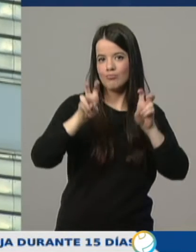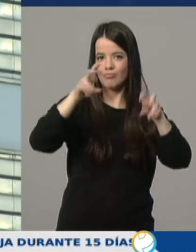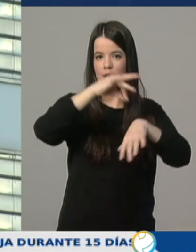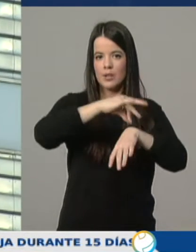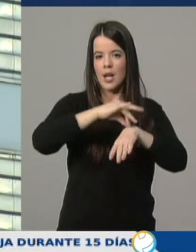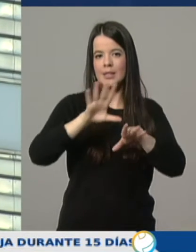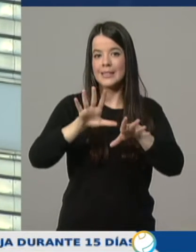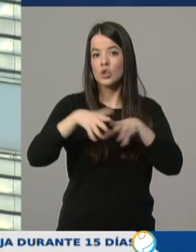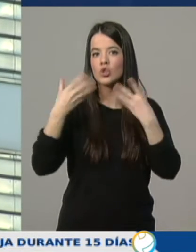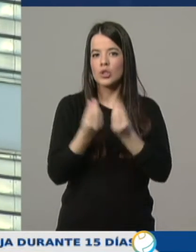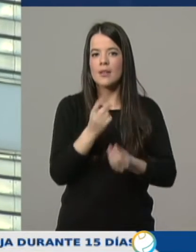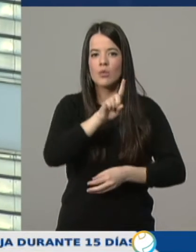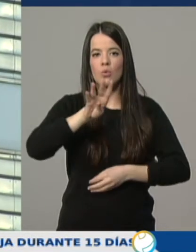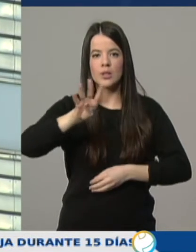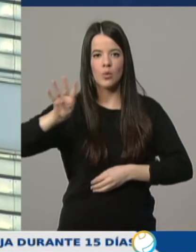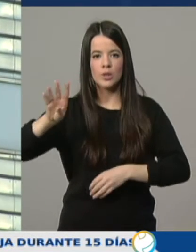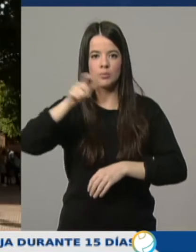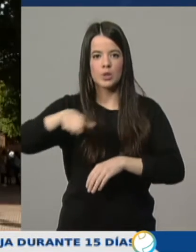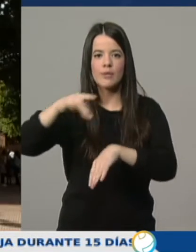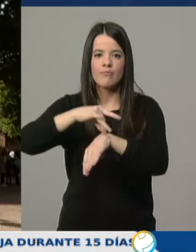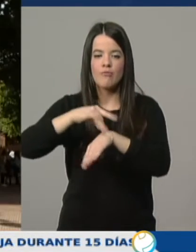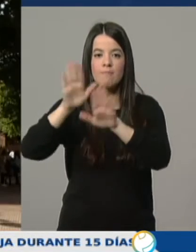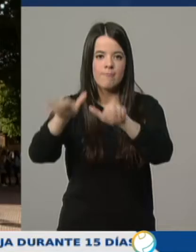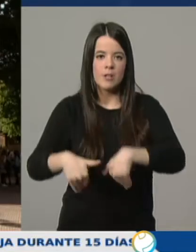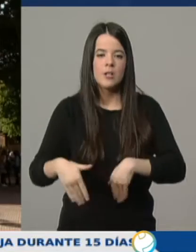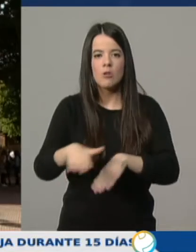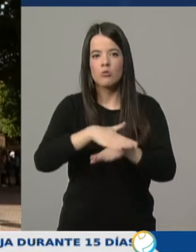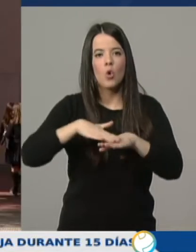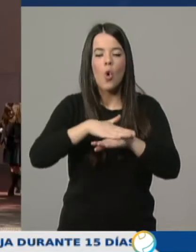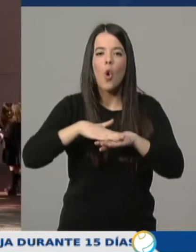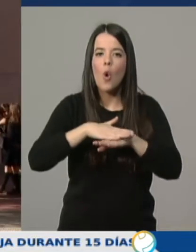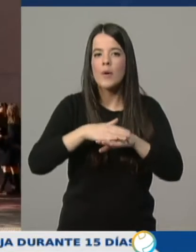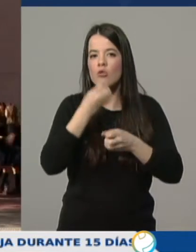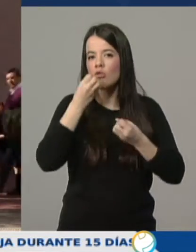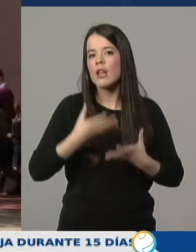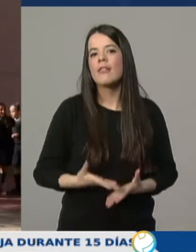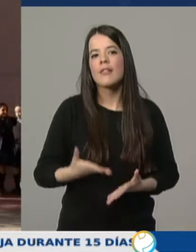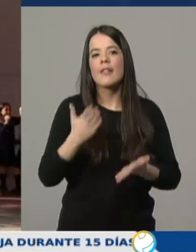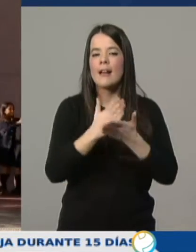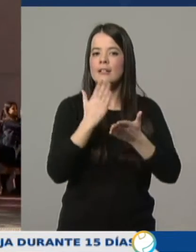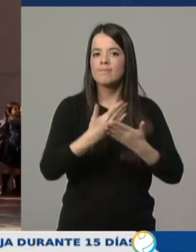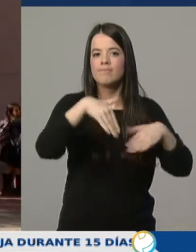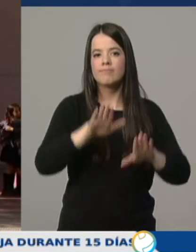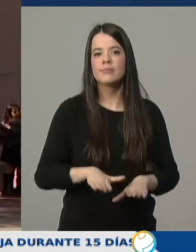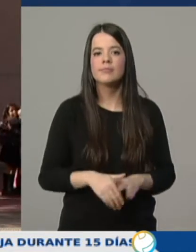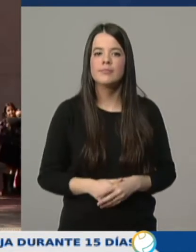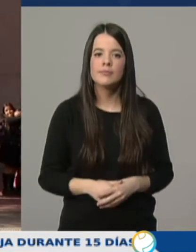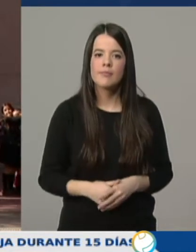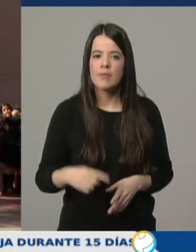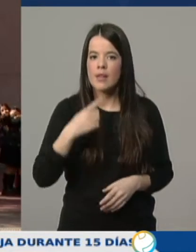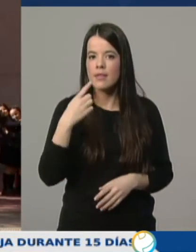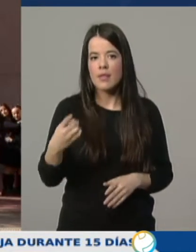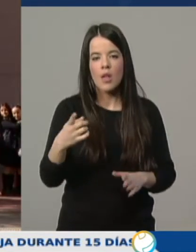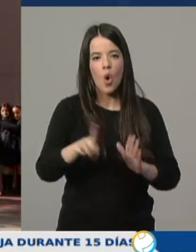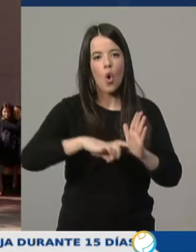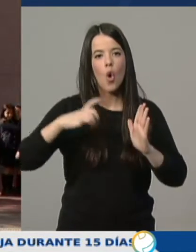casos, ha obligado al Gobierno a tomar medidas como la suspensión de las clases. Es suspender en la totalidad